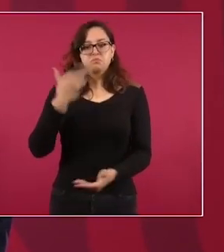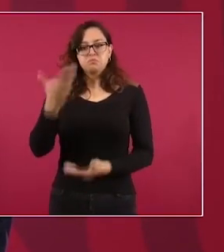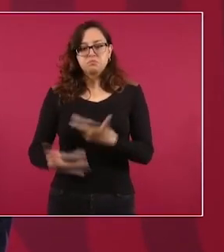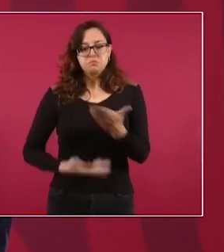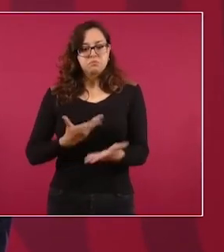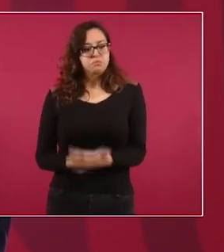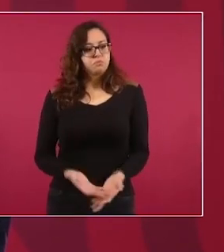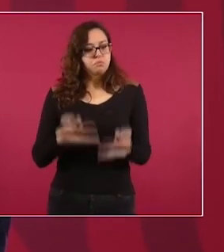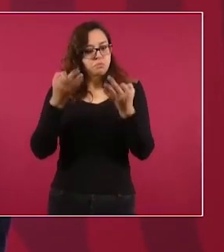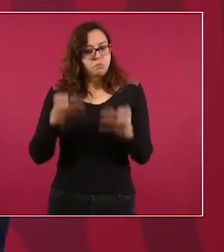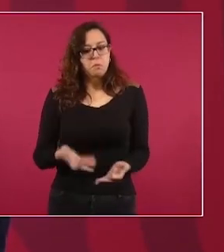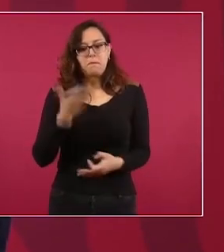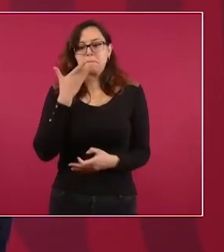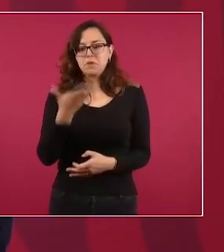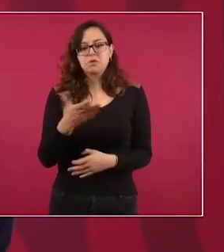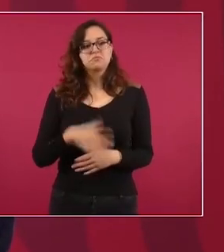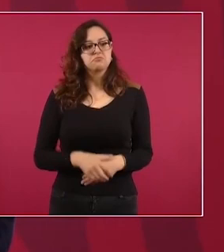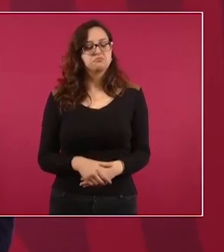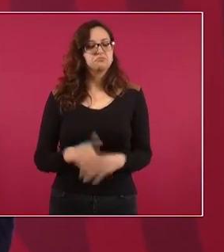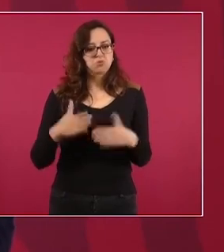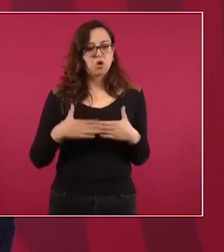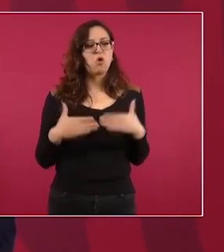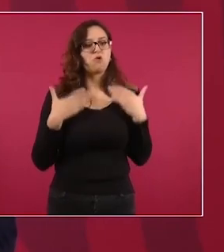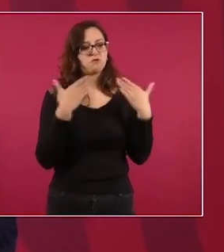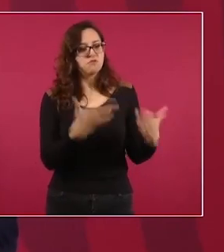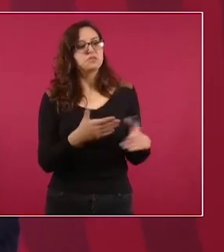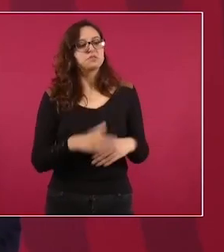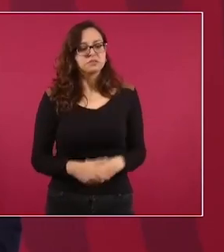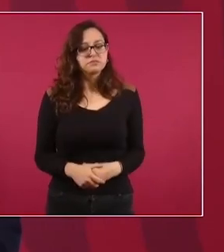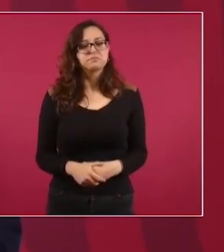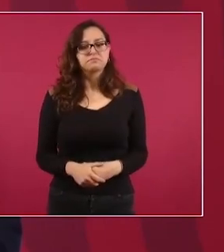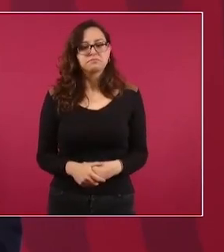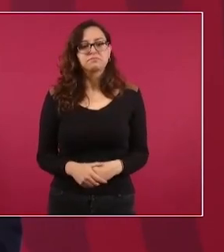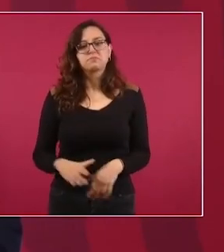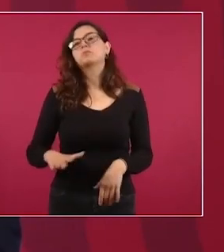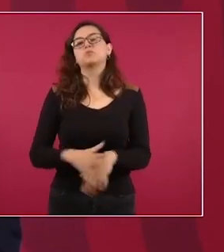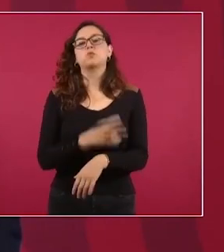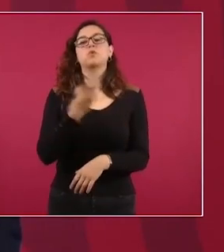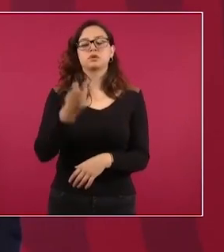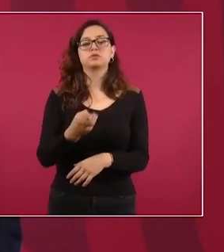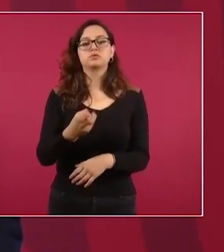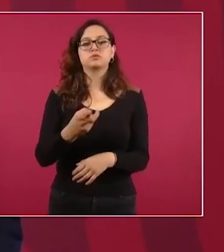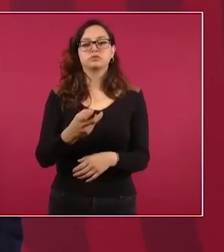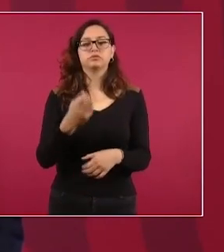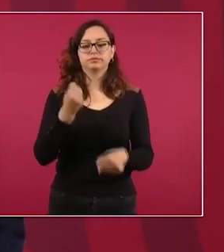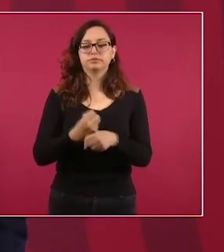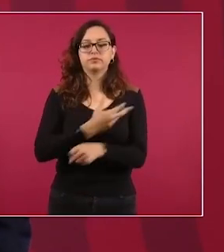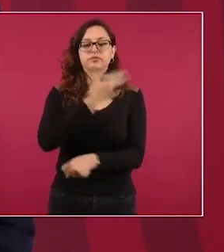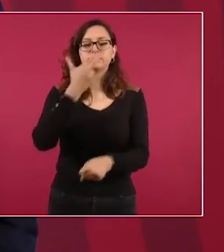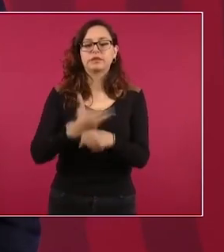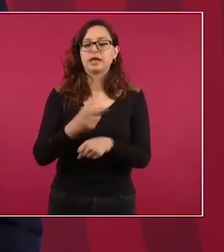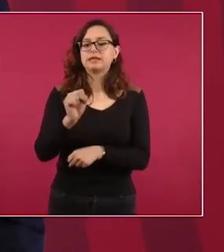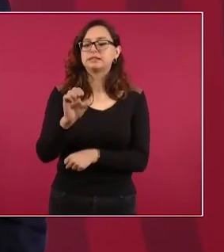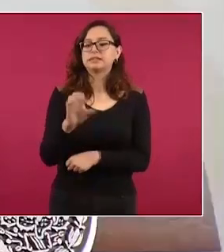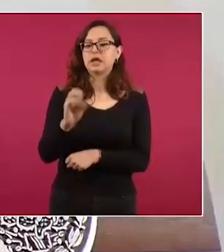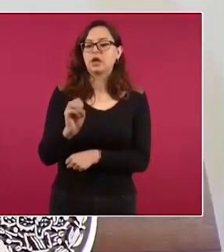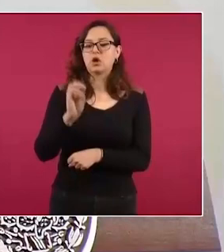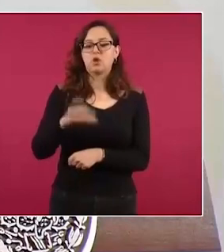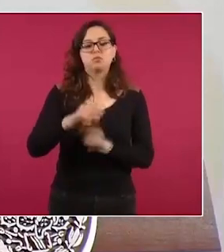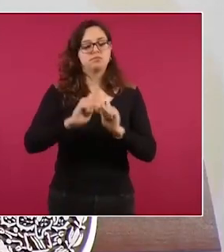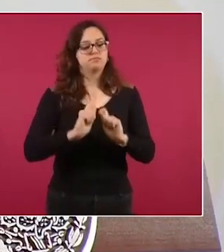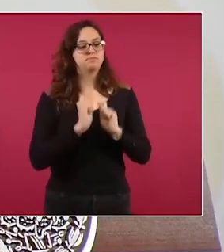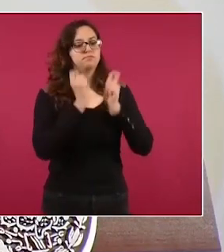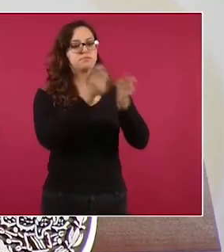le tenemos toda la confianza y ella va a ser la próxima secretaria de economía